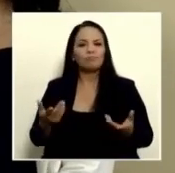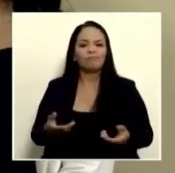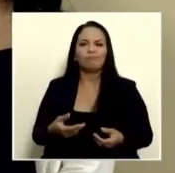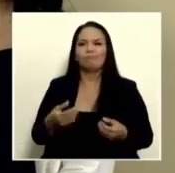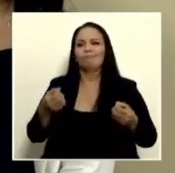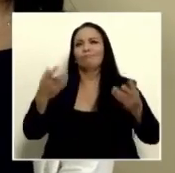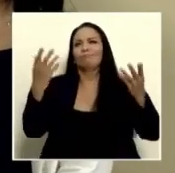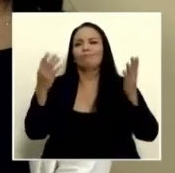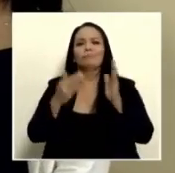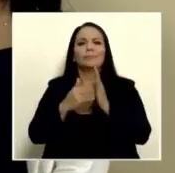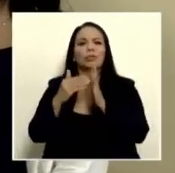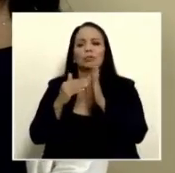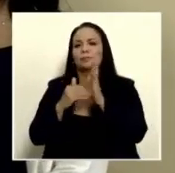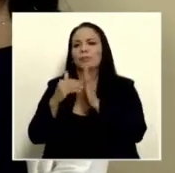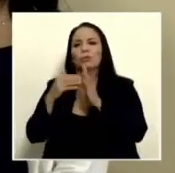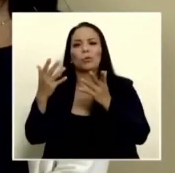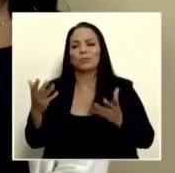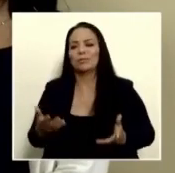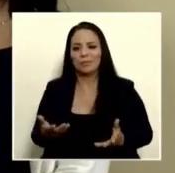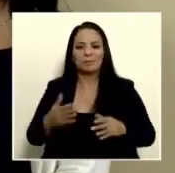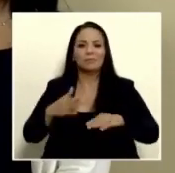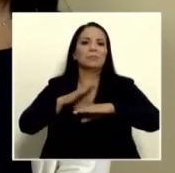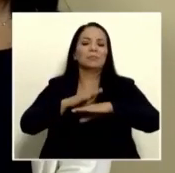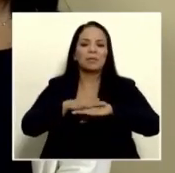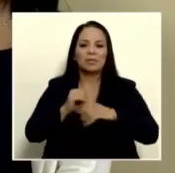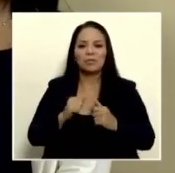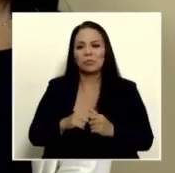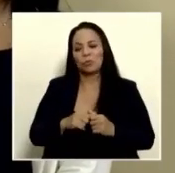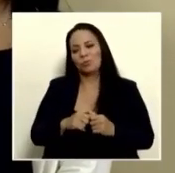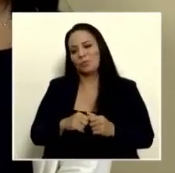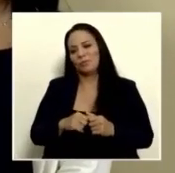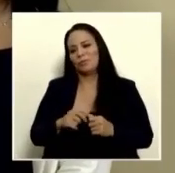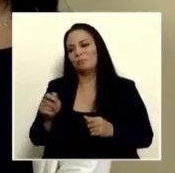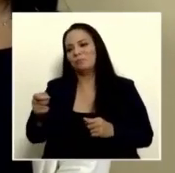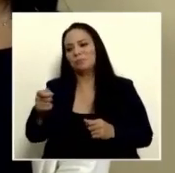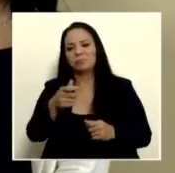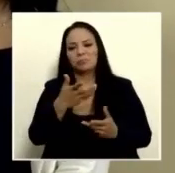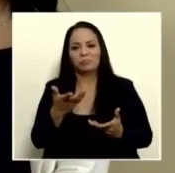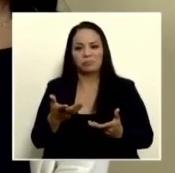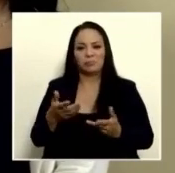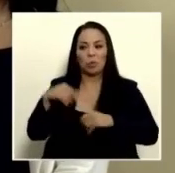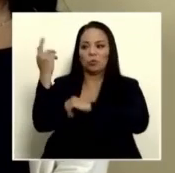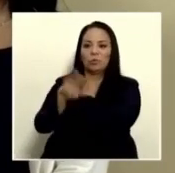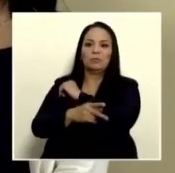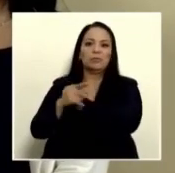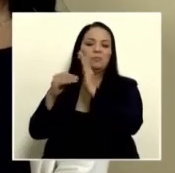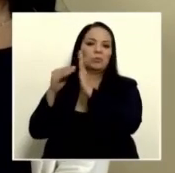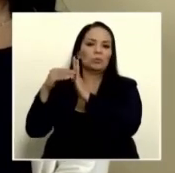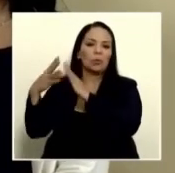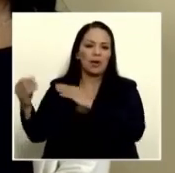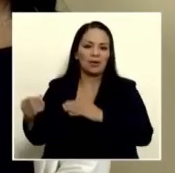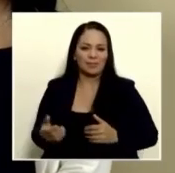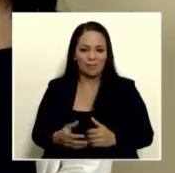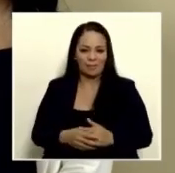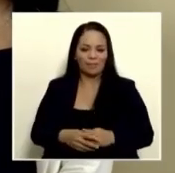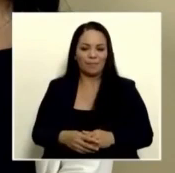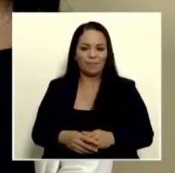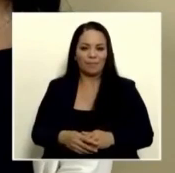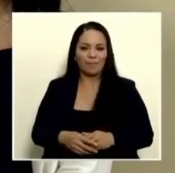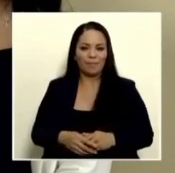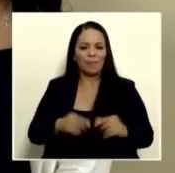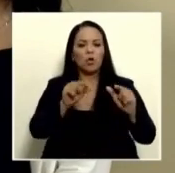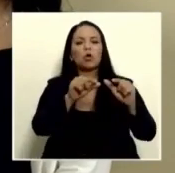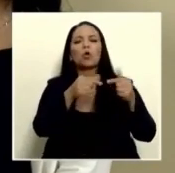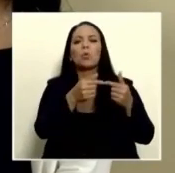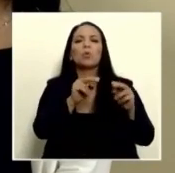despreciables por permisos y frecuencias que en otros países valen millones de dólares a quienes defienden el grupo de la